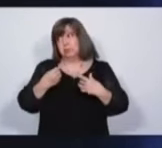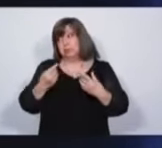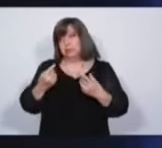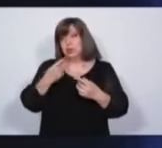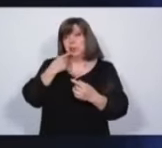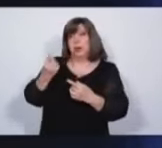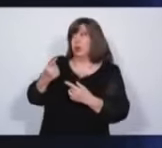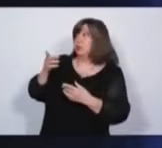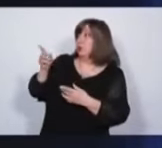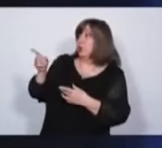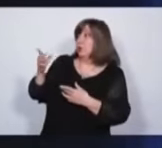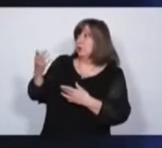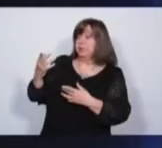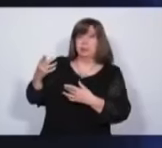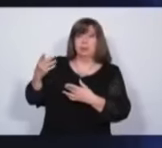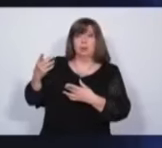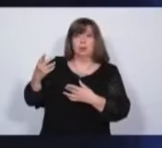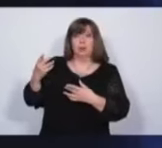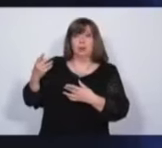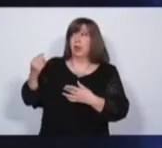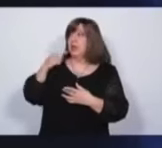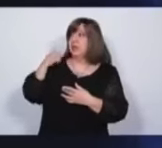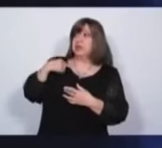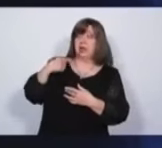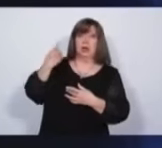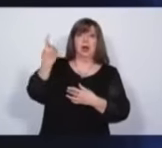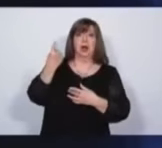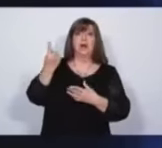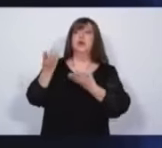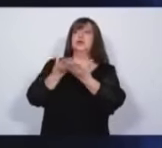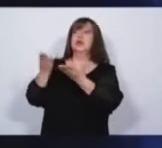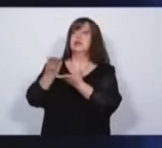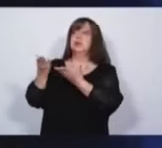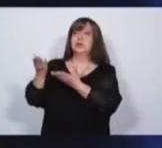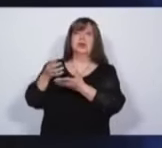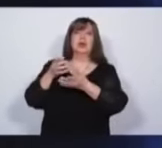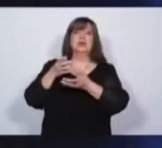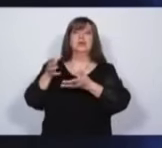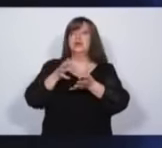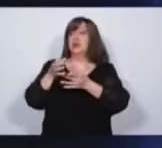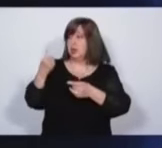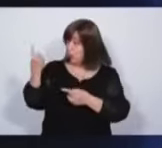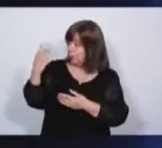al candidato de la derecha que él me menciona a mí un solo servicio de salud que funcione bien.